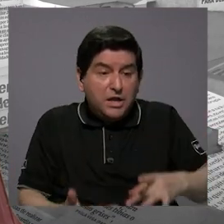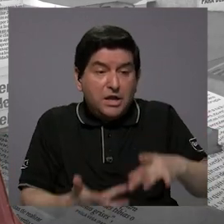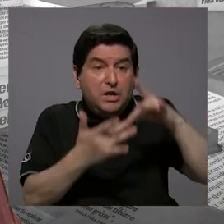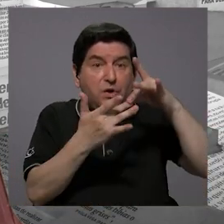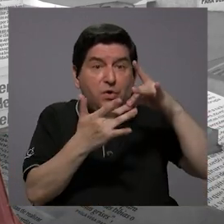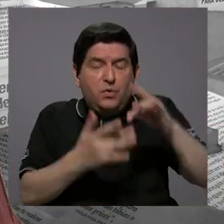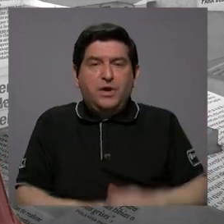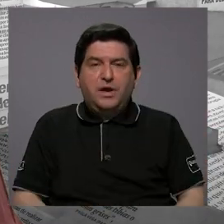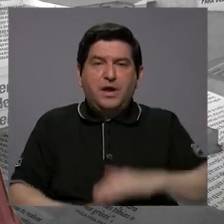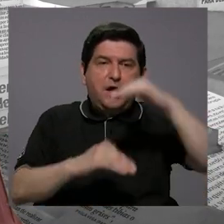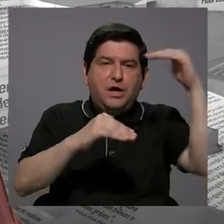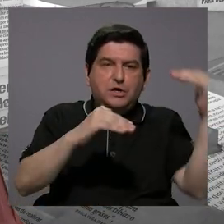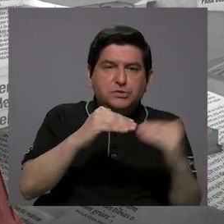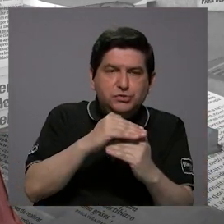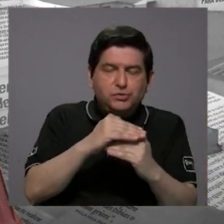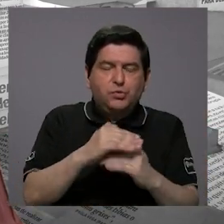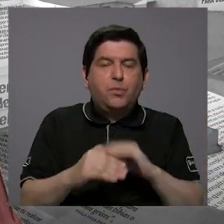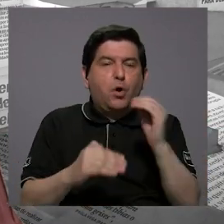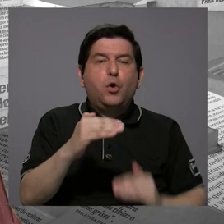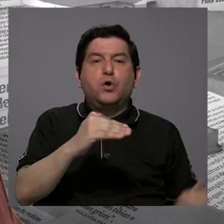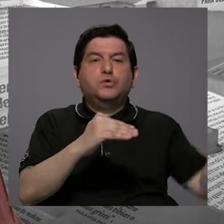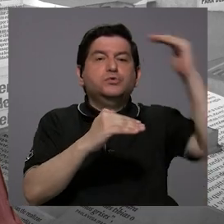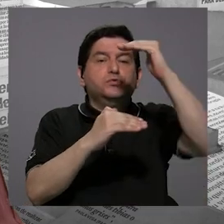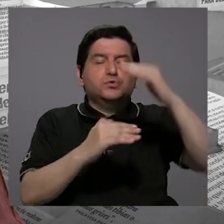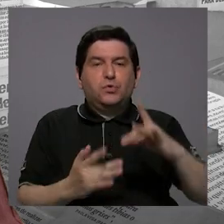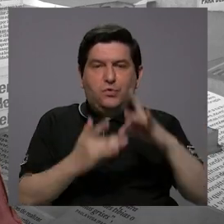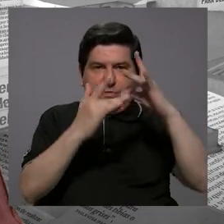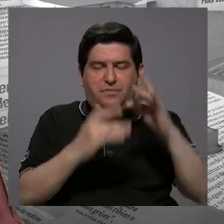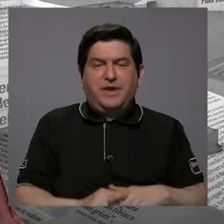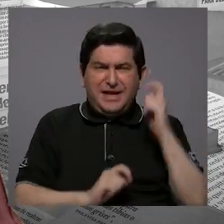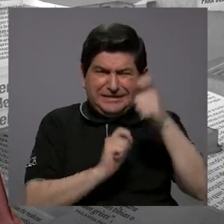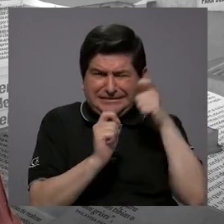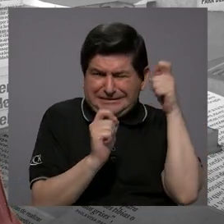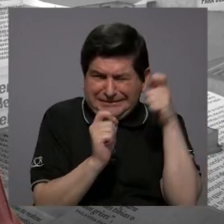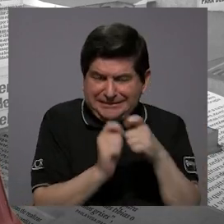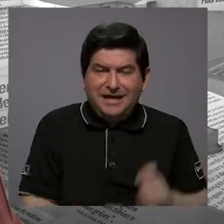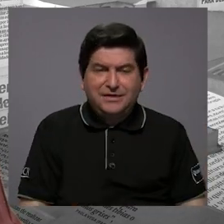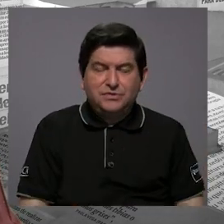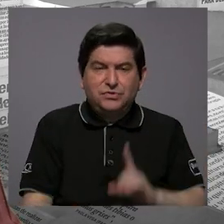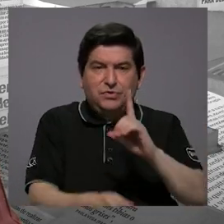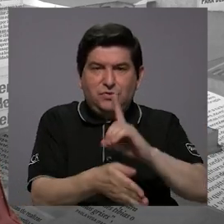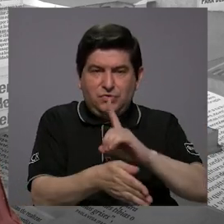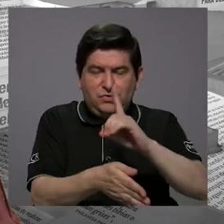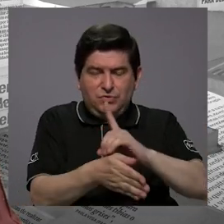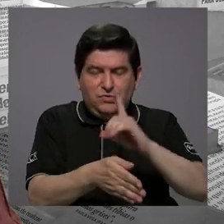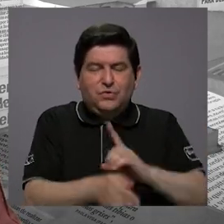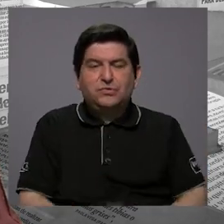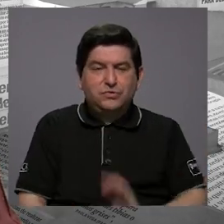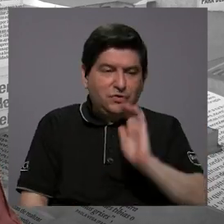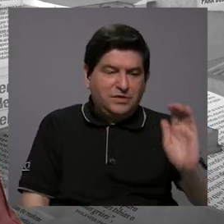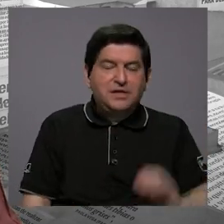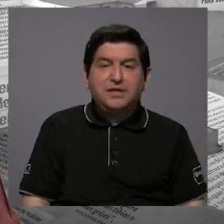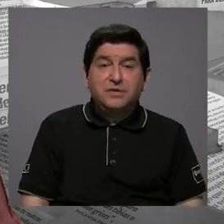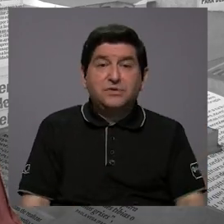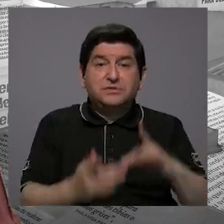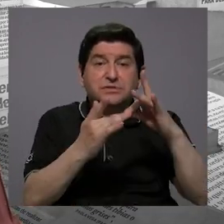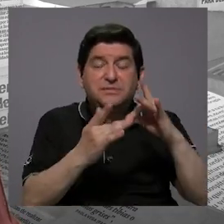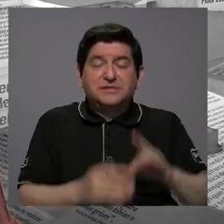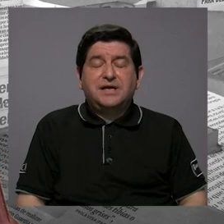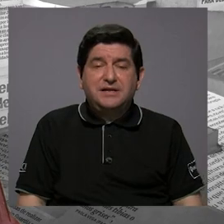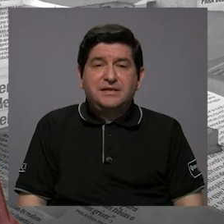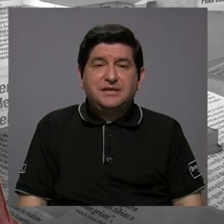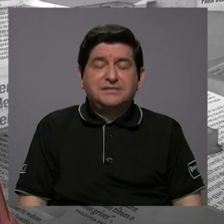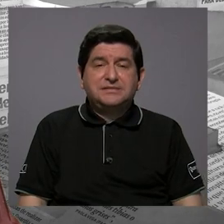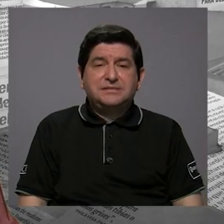especialidad haga una sub o supra especialidad, que sería algo más específico, por ejemplo un pediatra que se hace neonatólogo, que es más específico, que